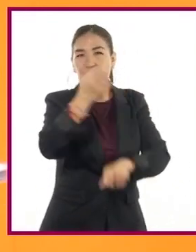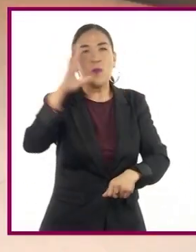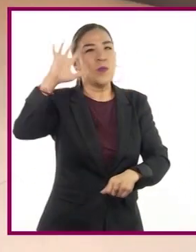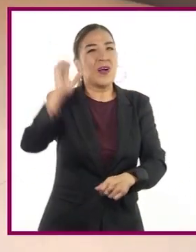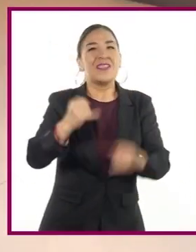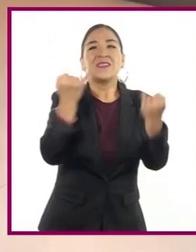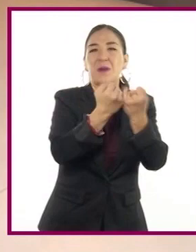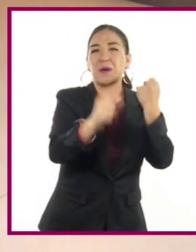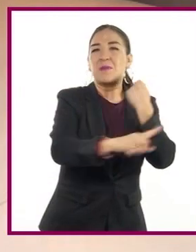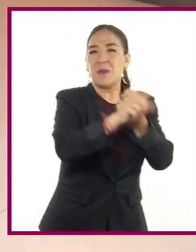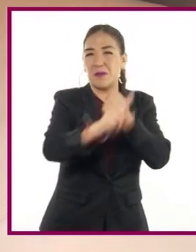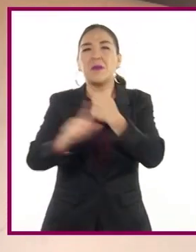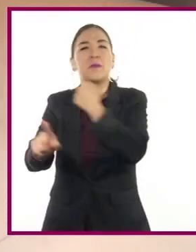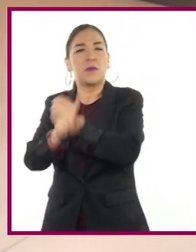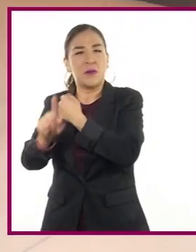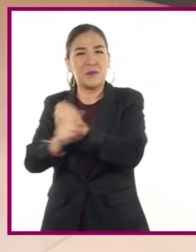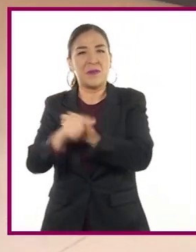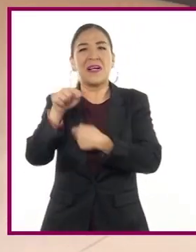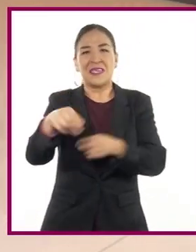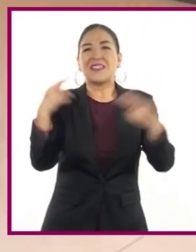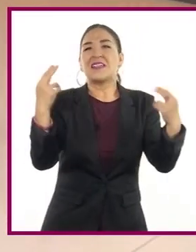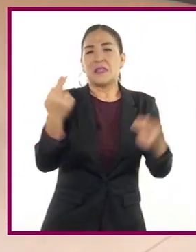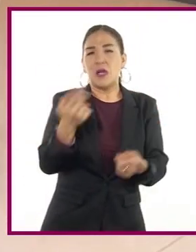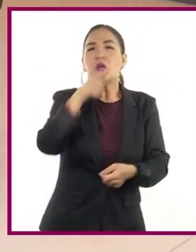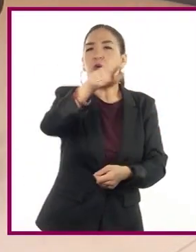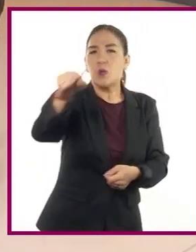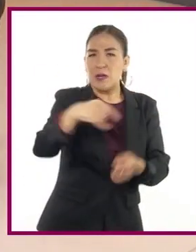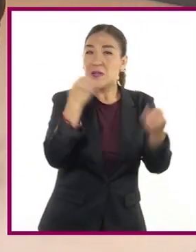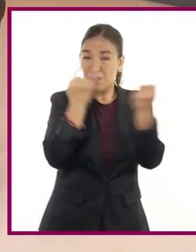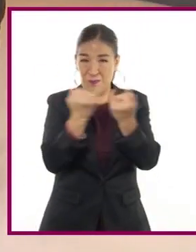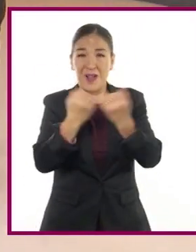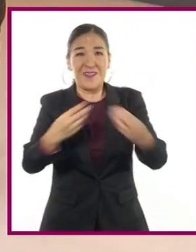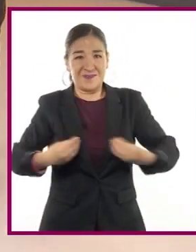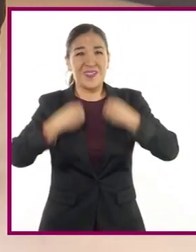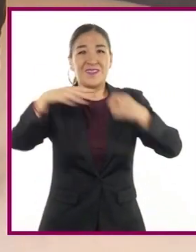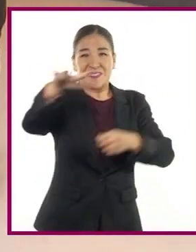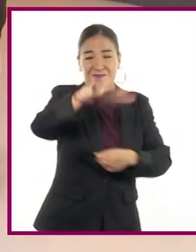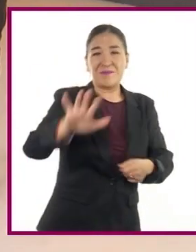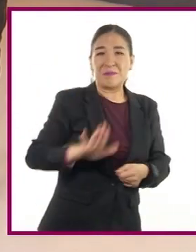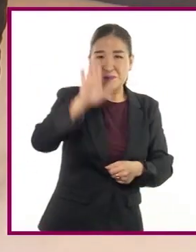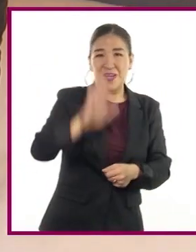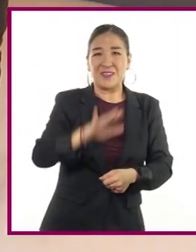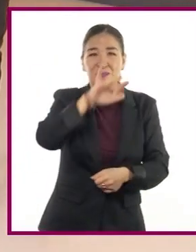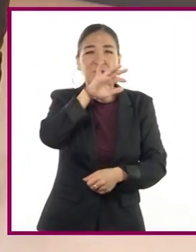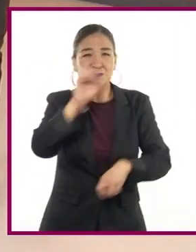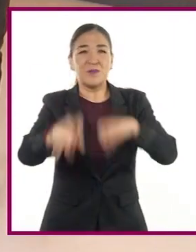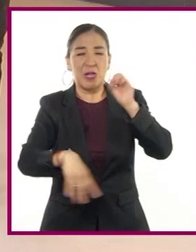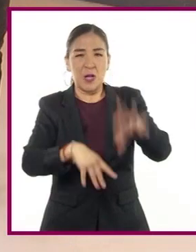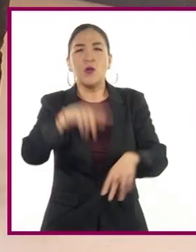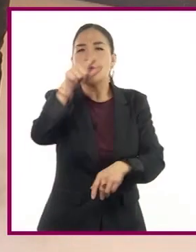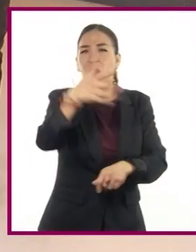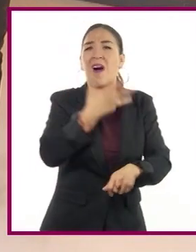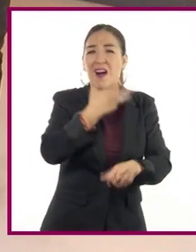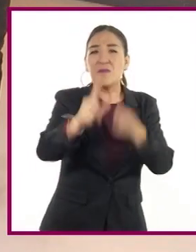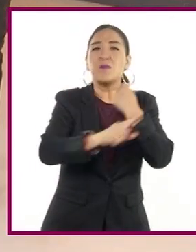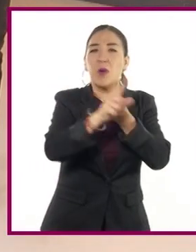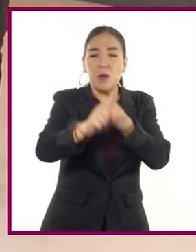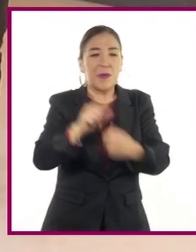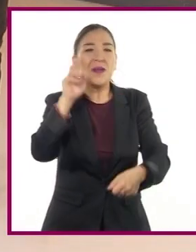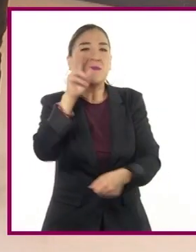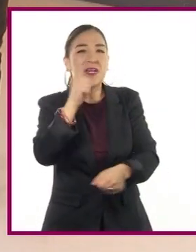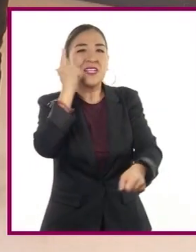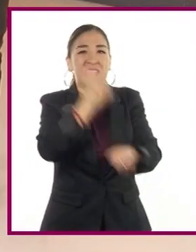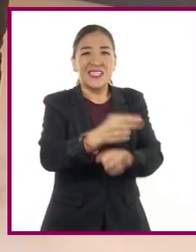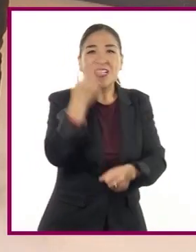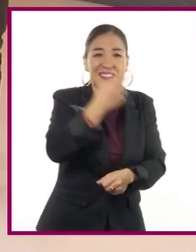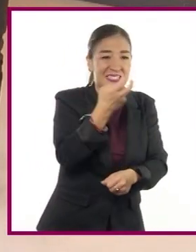¿Y ustedes viven una situación similar? ¿Ya identificaron algunas necesidades en